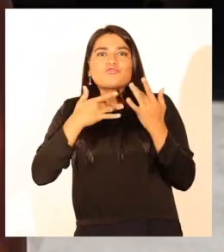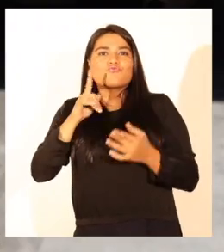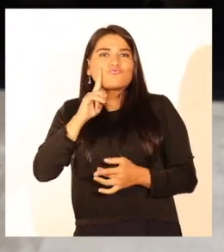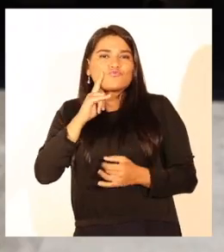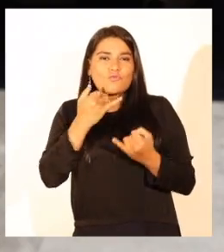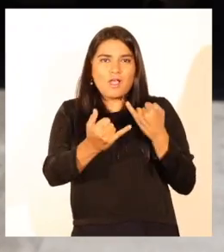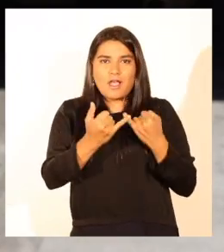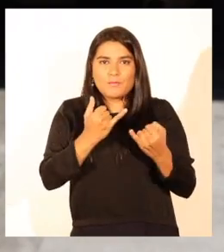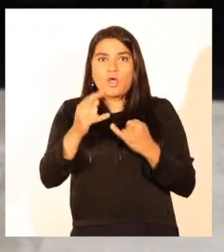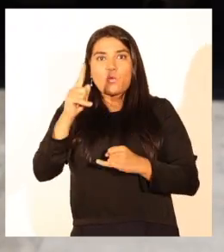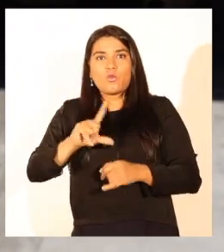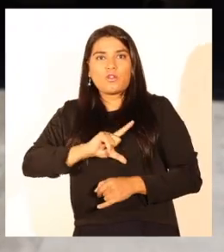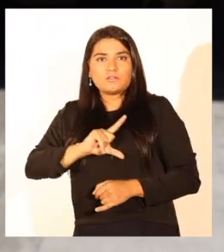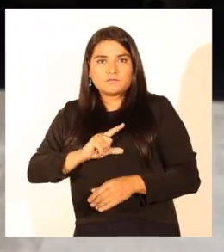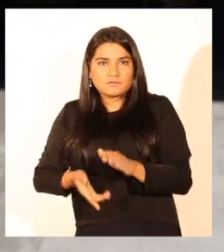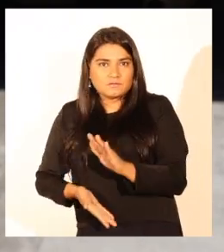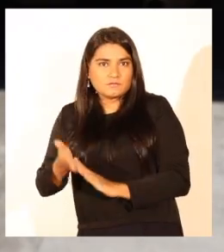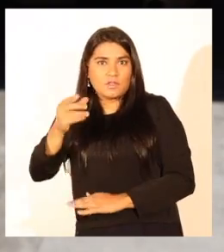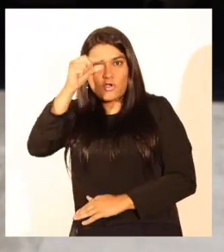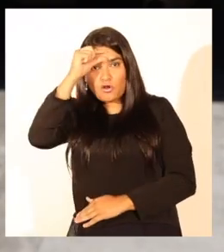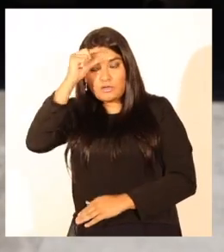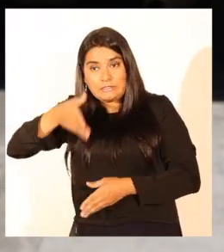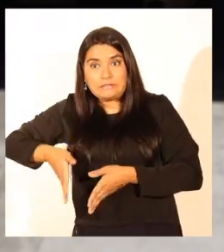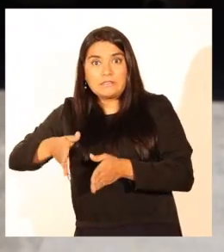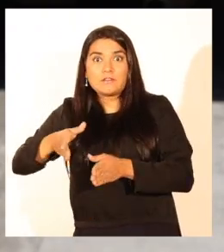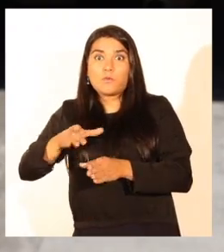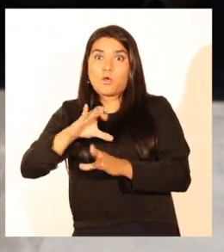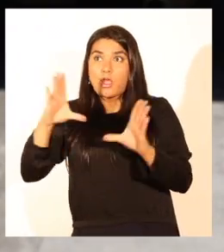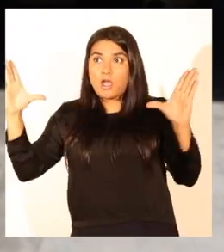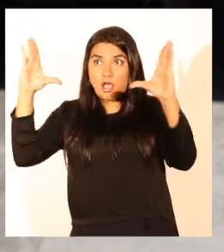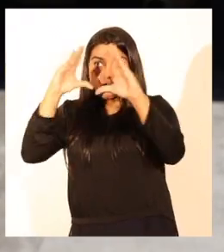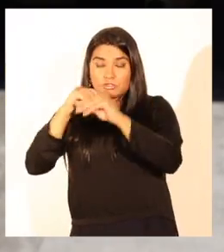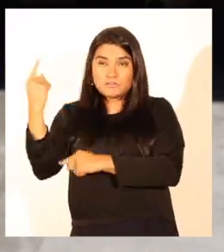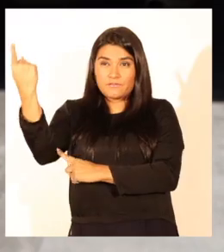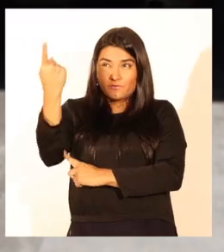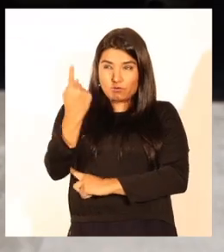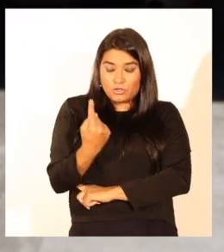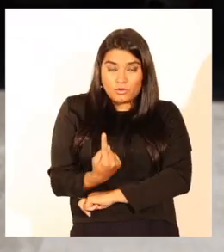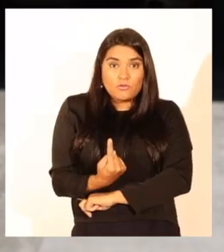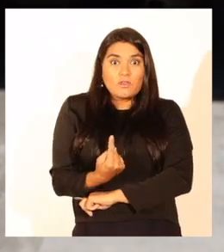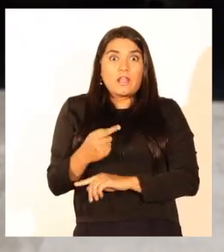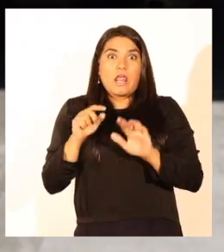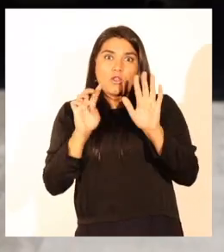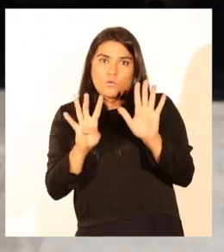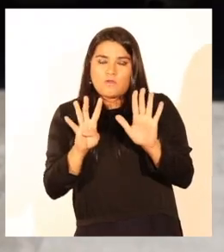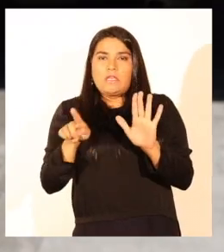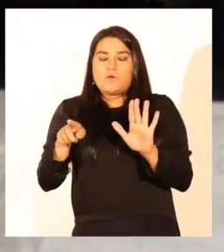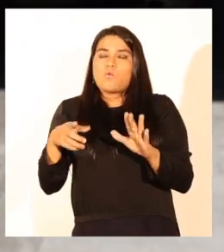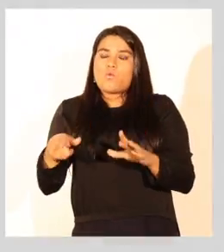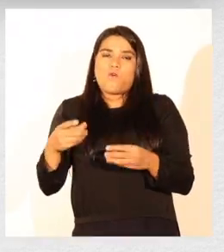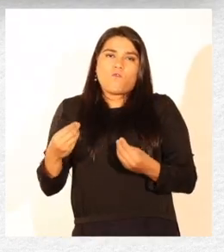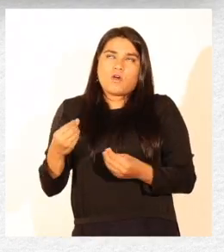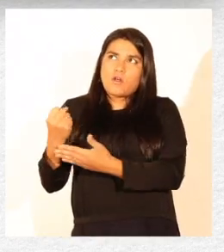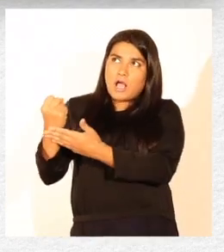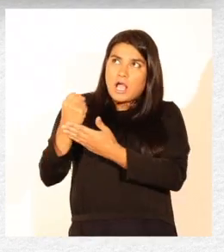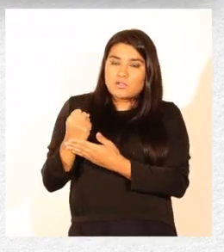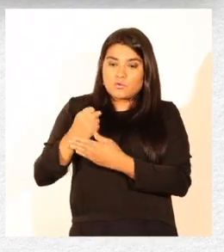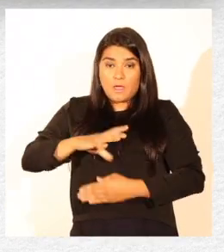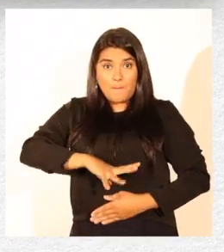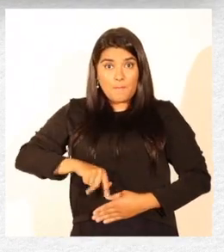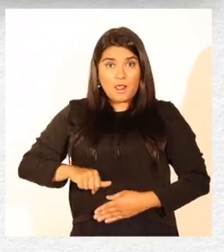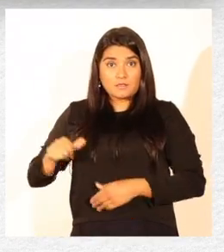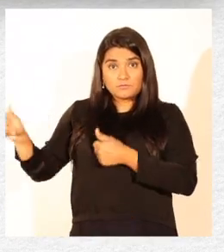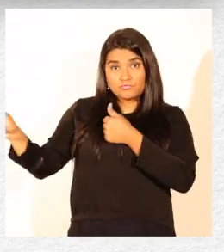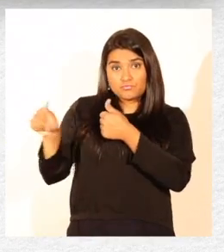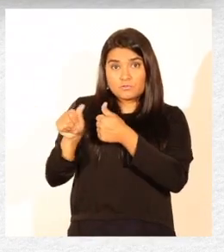contenta porque yo tengo amigos que van al Liceo Camino Coronel y él está llegando como a las 9 acá y hasta ahora está oscuro. Entonces a le